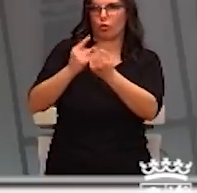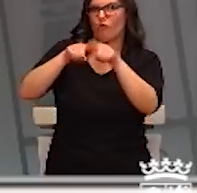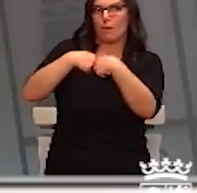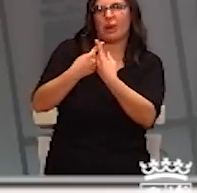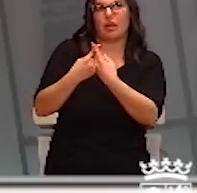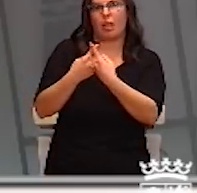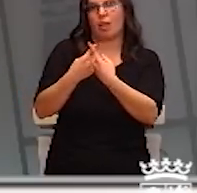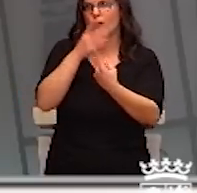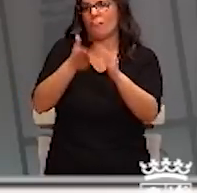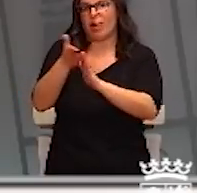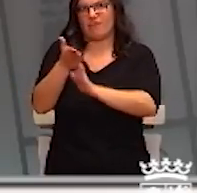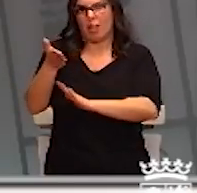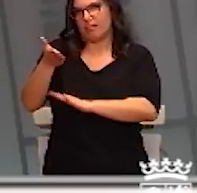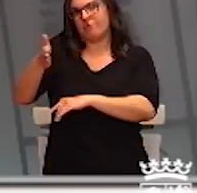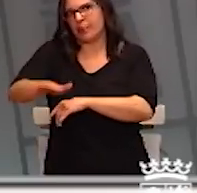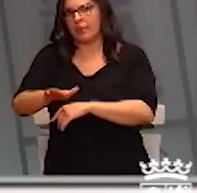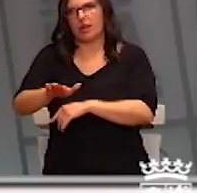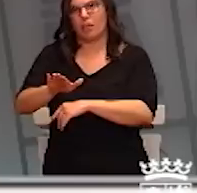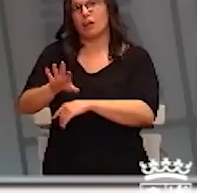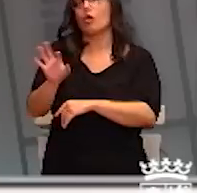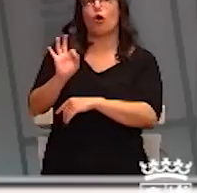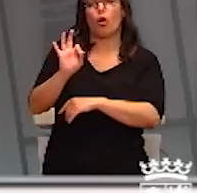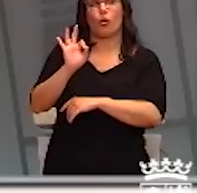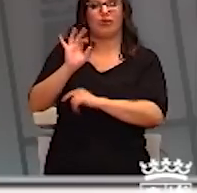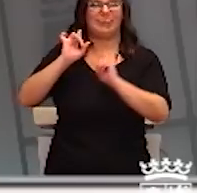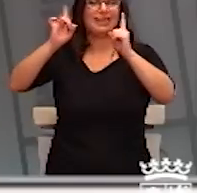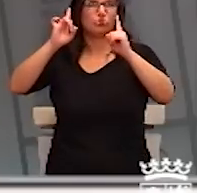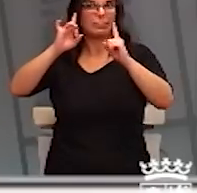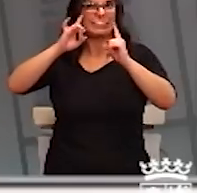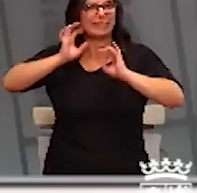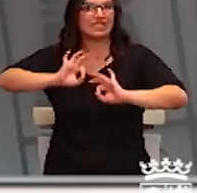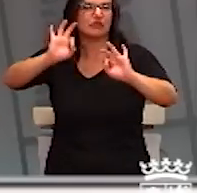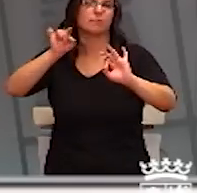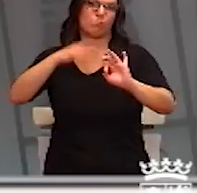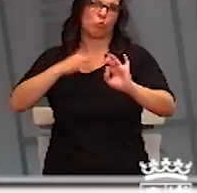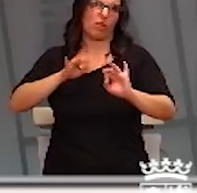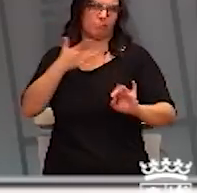en situación terminal o en situación de humanización que sean precisos.